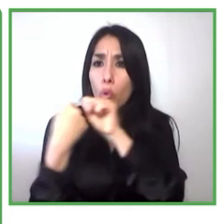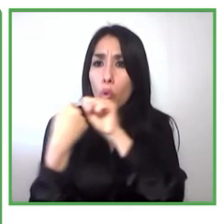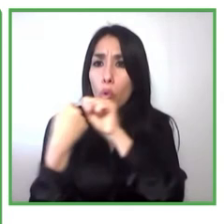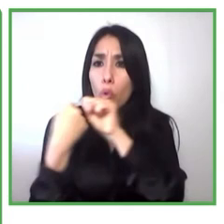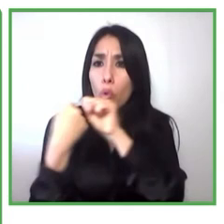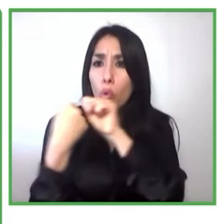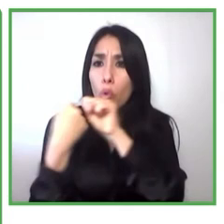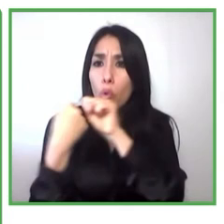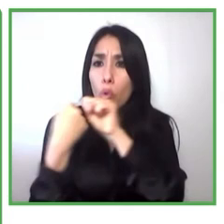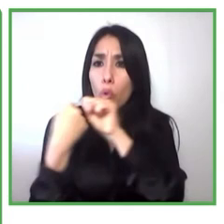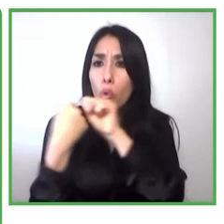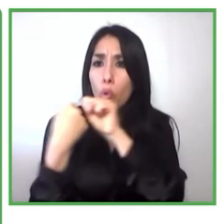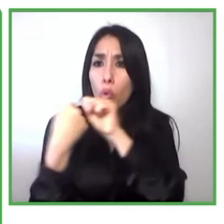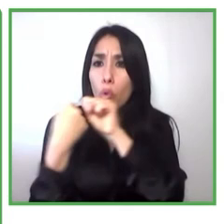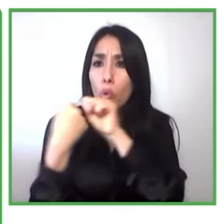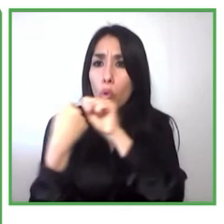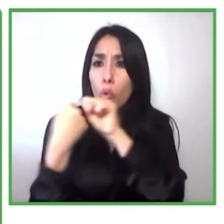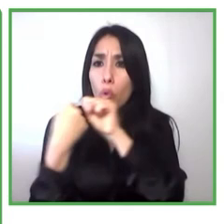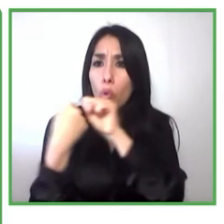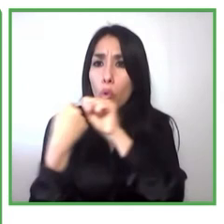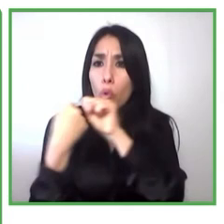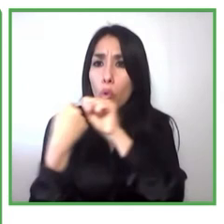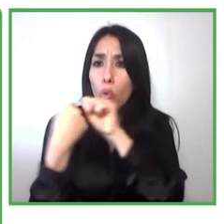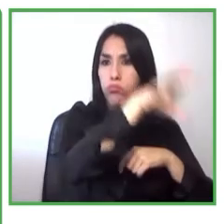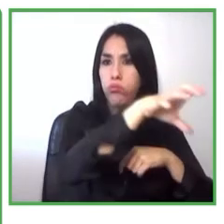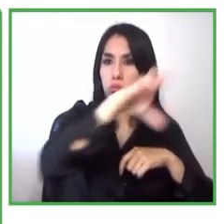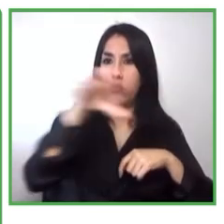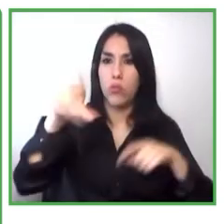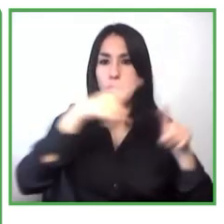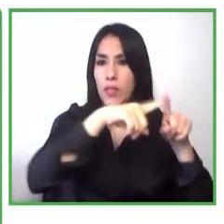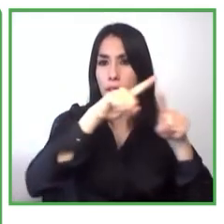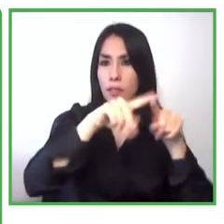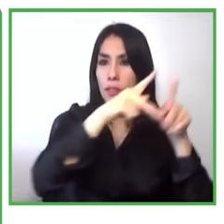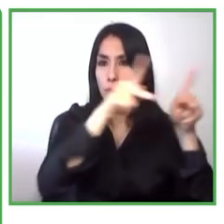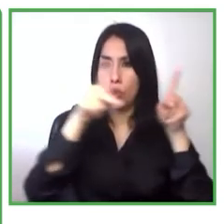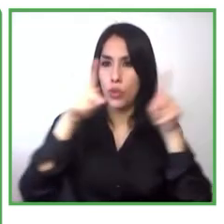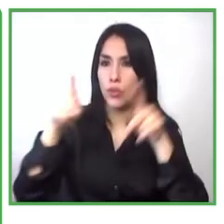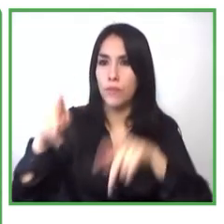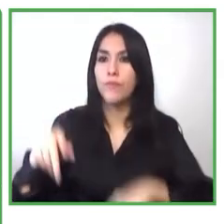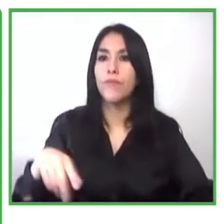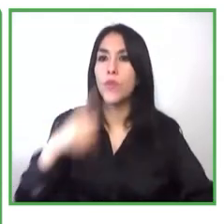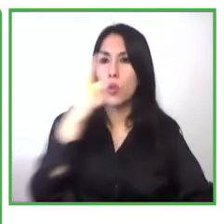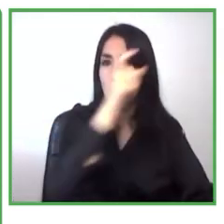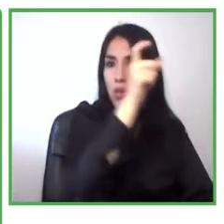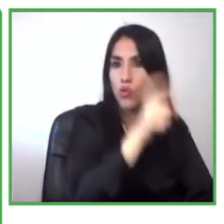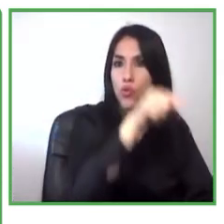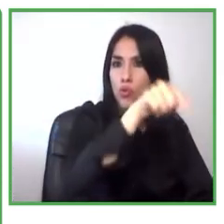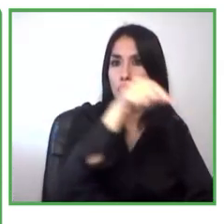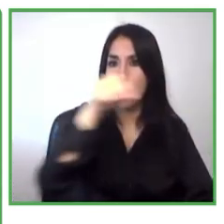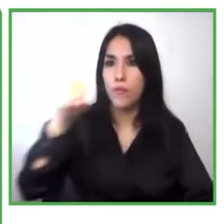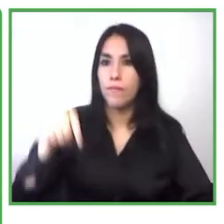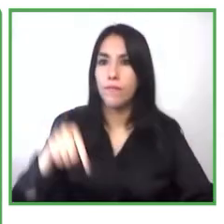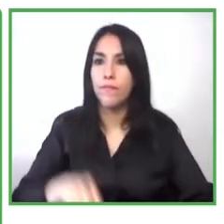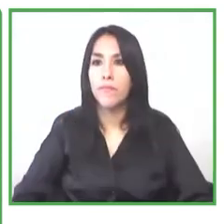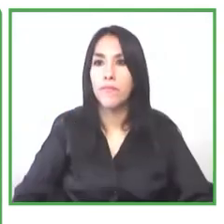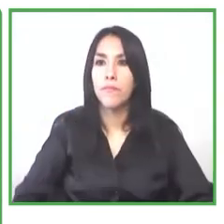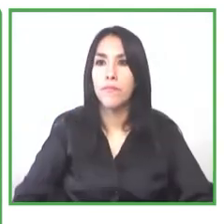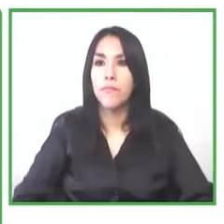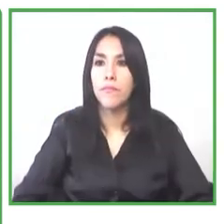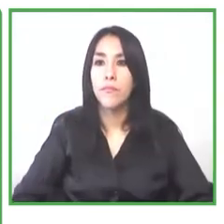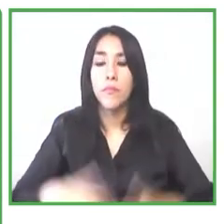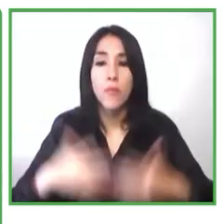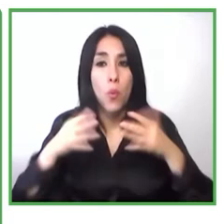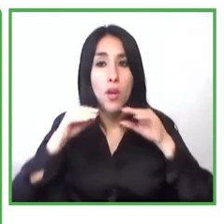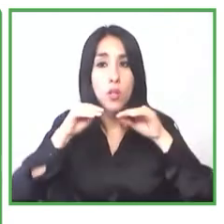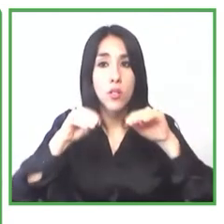los entrenamos en emprendimiento y con ello después del entrenamiento en emprendimiento somos co-construyendo